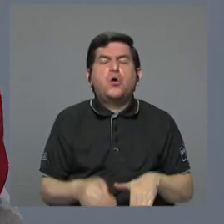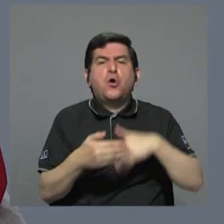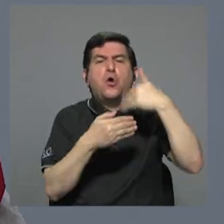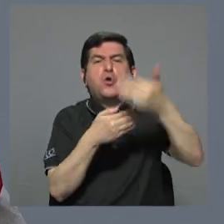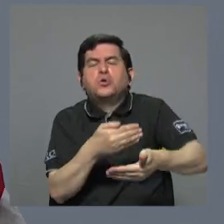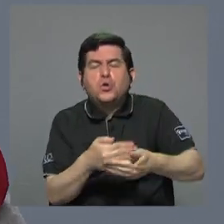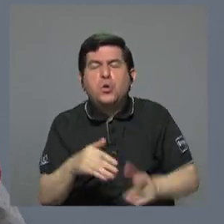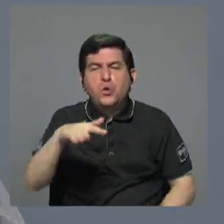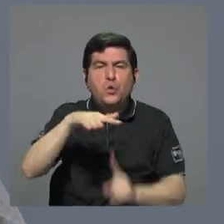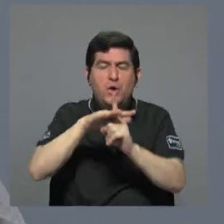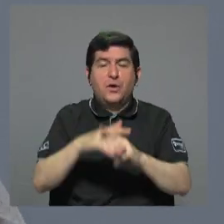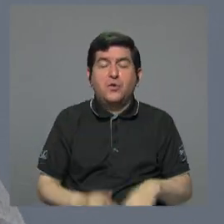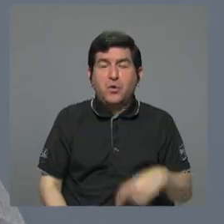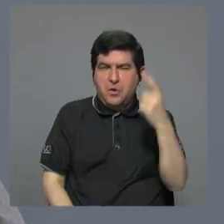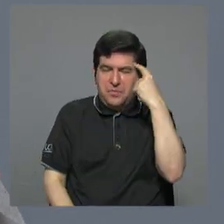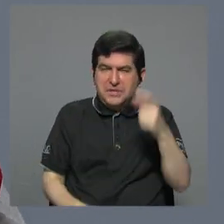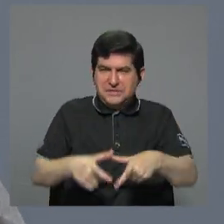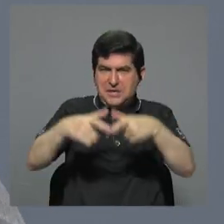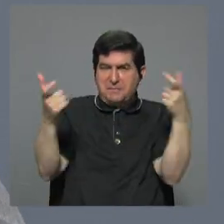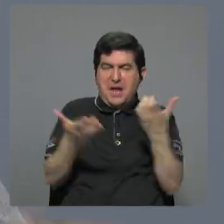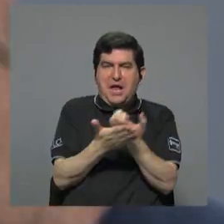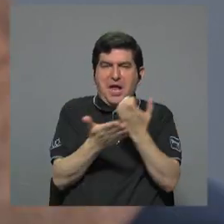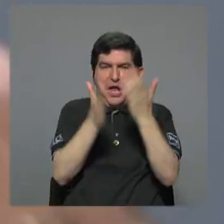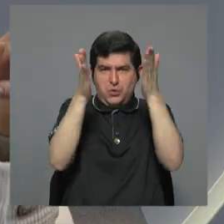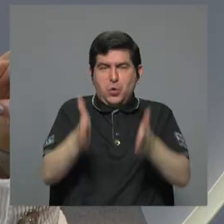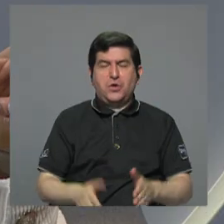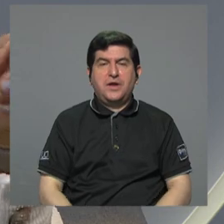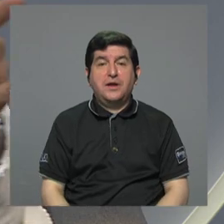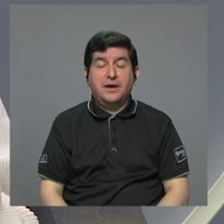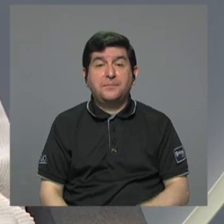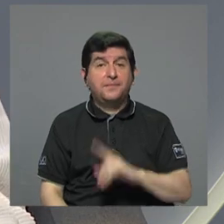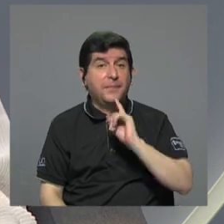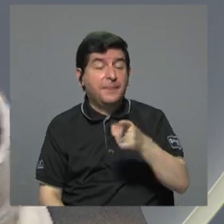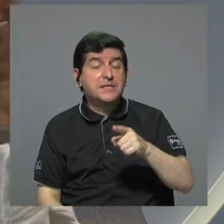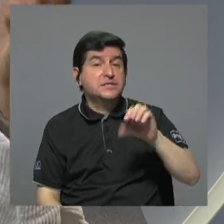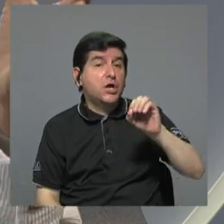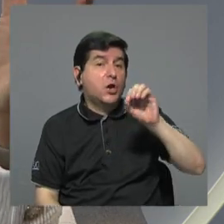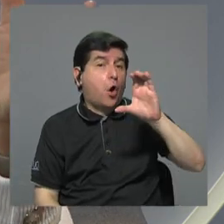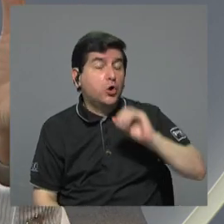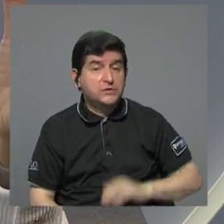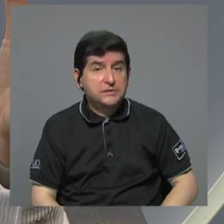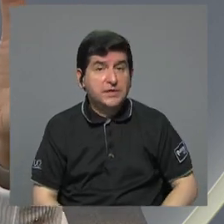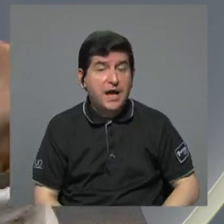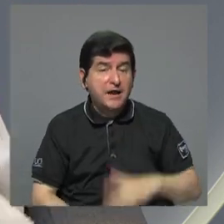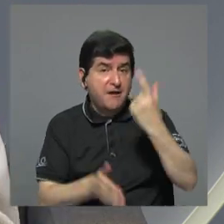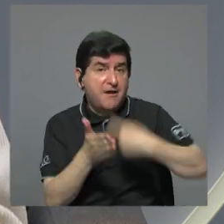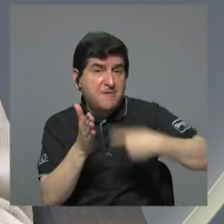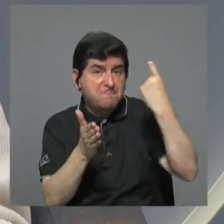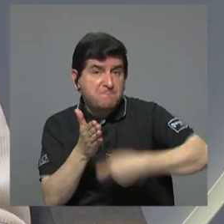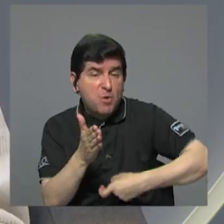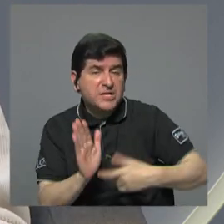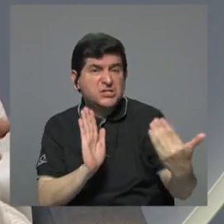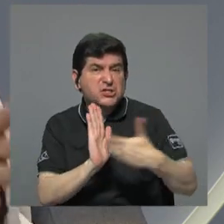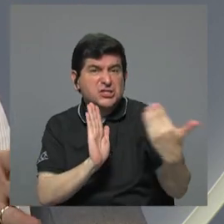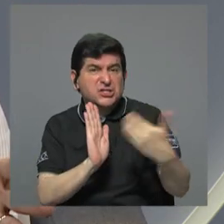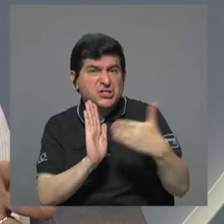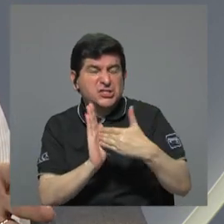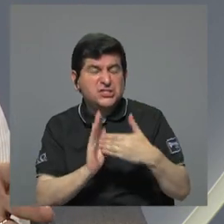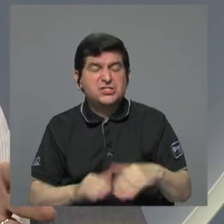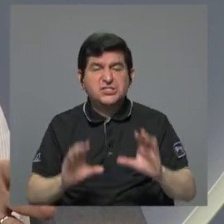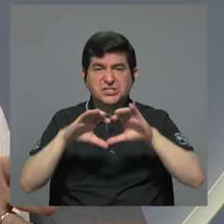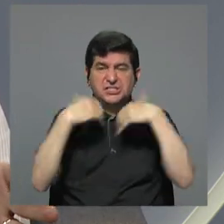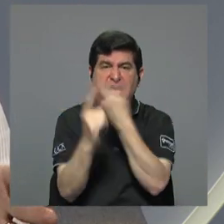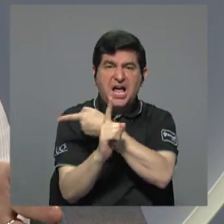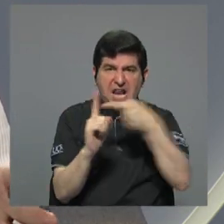como piensan la mayoría de los economistas. usted estaba diciendo, Oscar Campos, que los impuestos son los que han golpeado a la clase